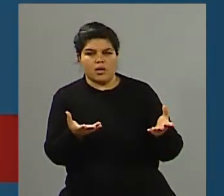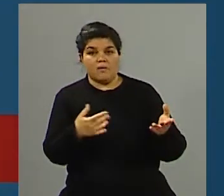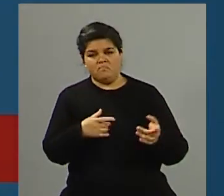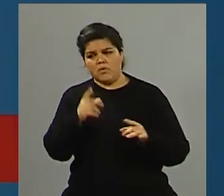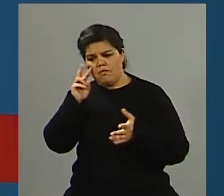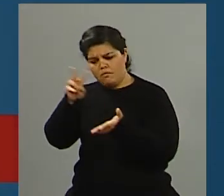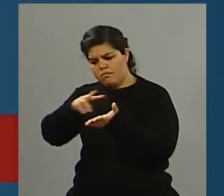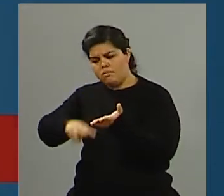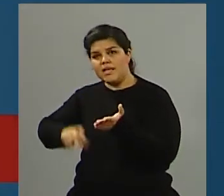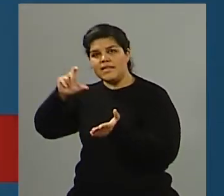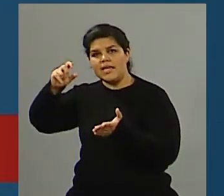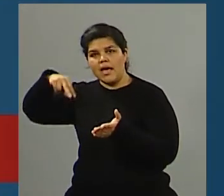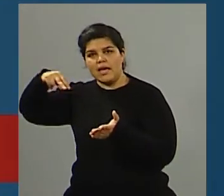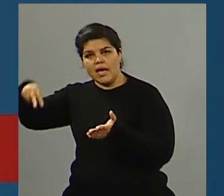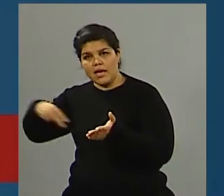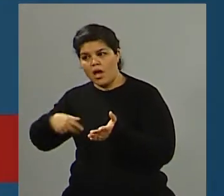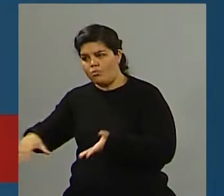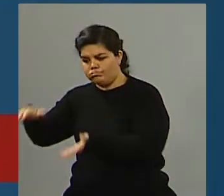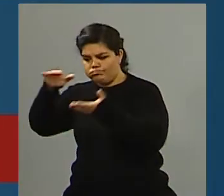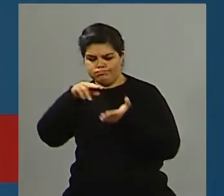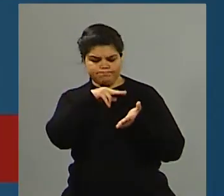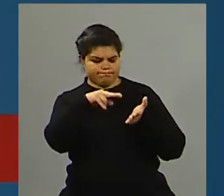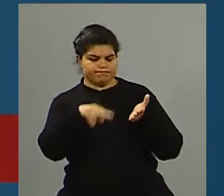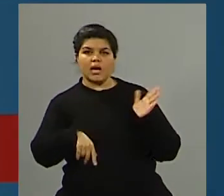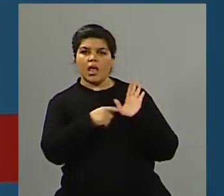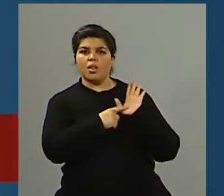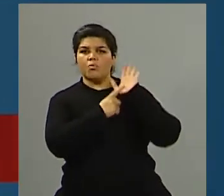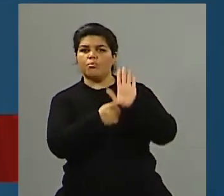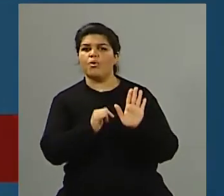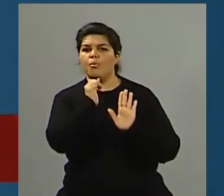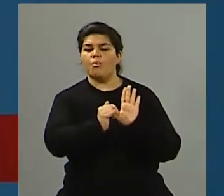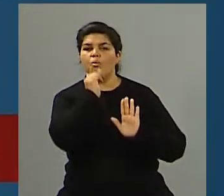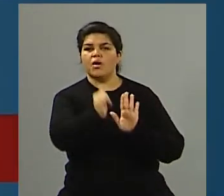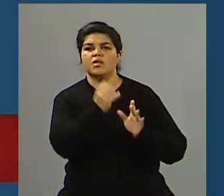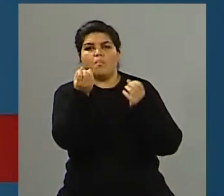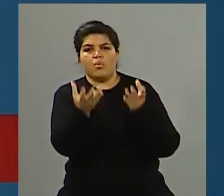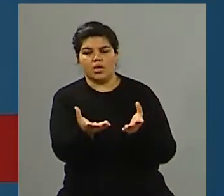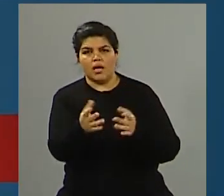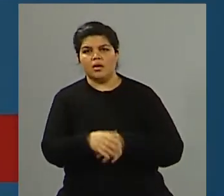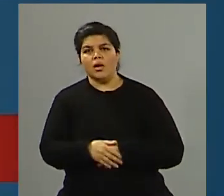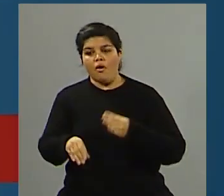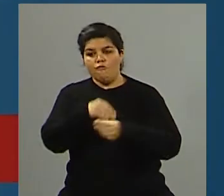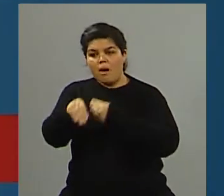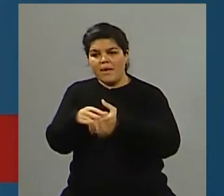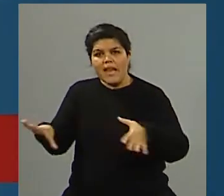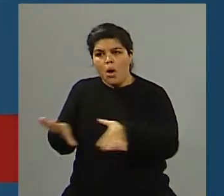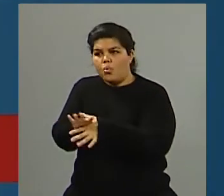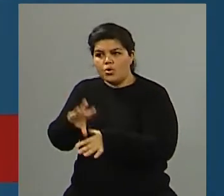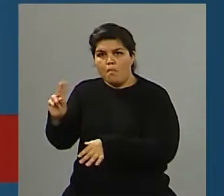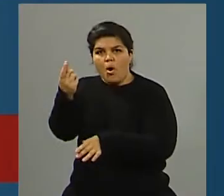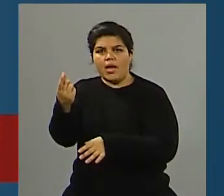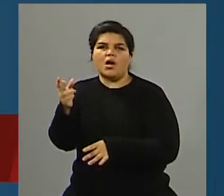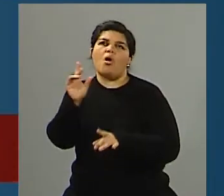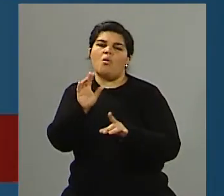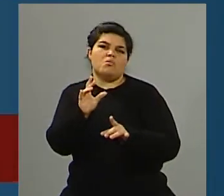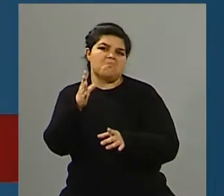habla de unas 5.500 personas que recibieron, ya sea porque falleció alguien, familiar, o porque tuvo algún daño a partir de los atentados.